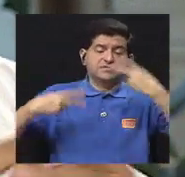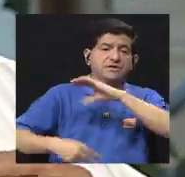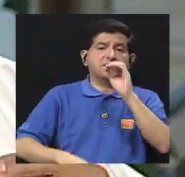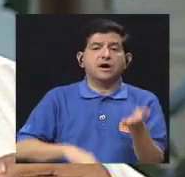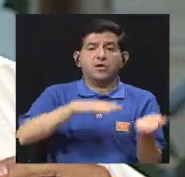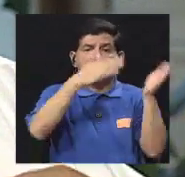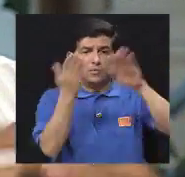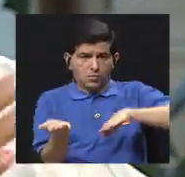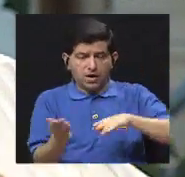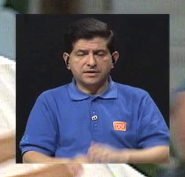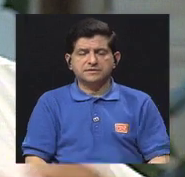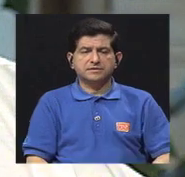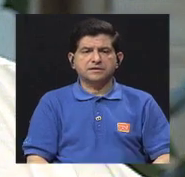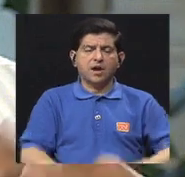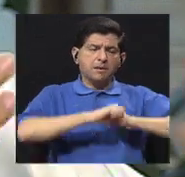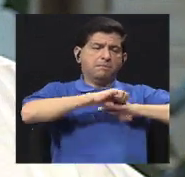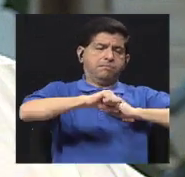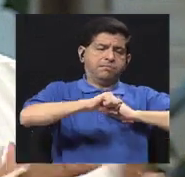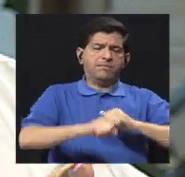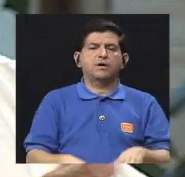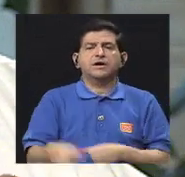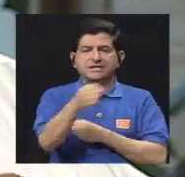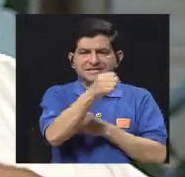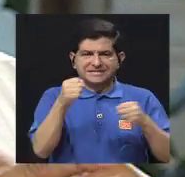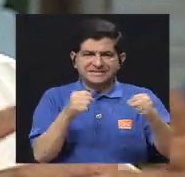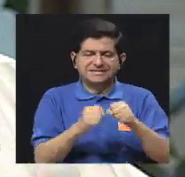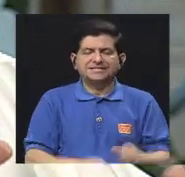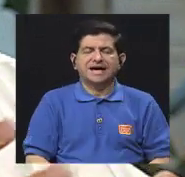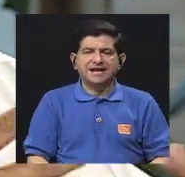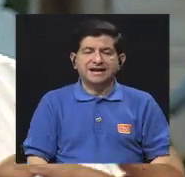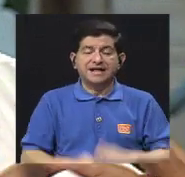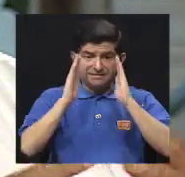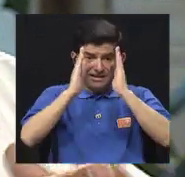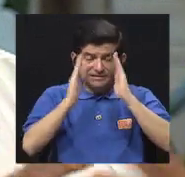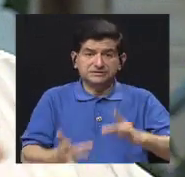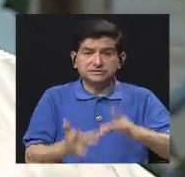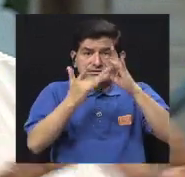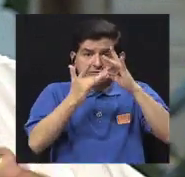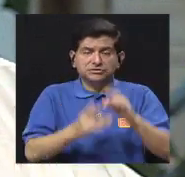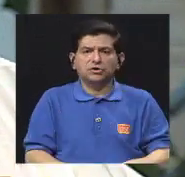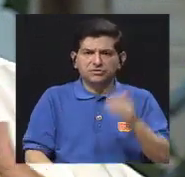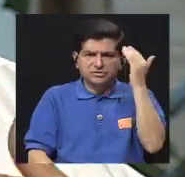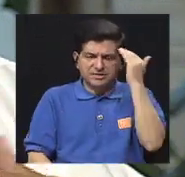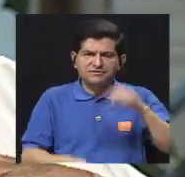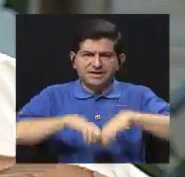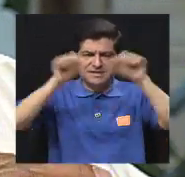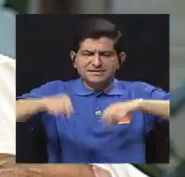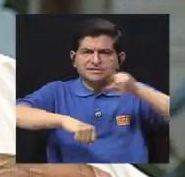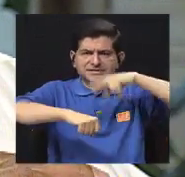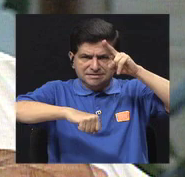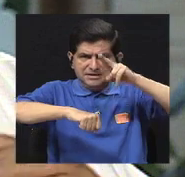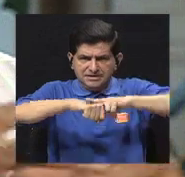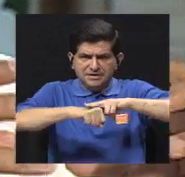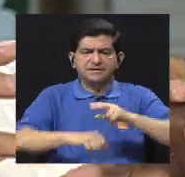muerte, en un paro, en la sala de shock o en un desastre natural, donde sabemos que el sistema nacional